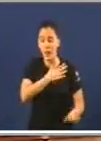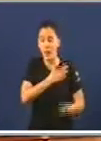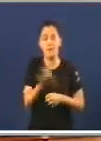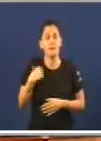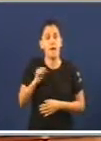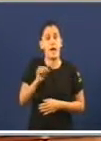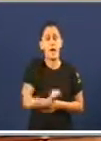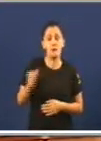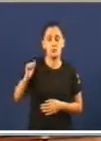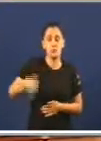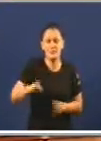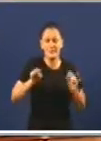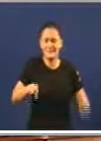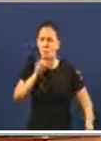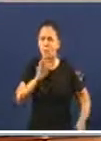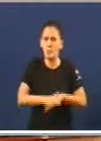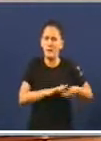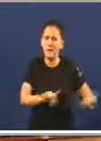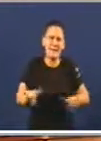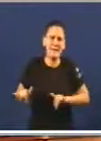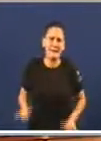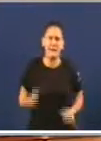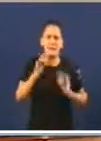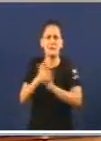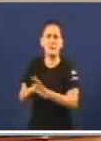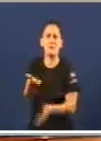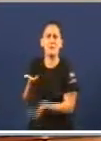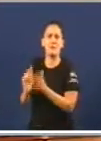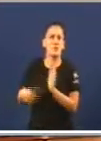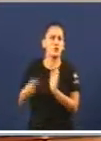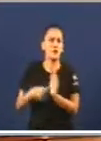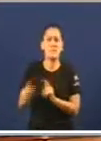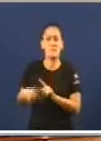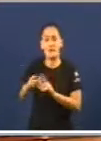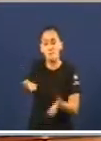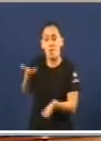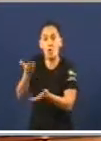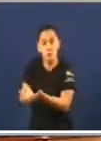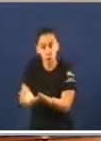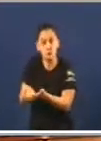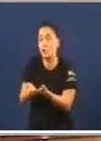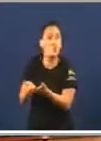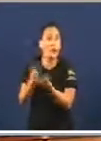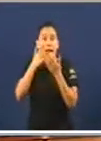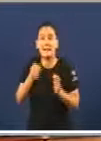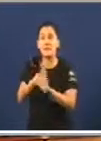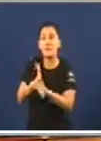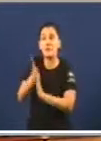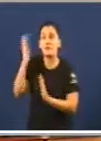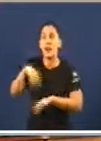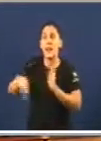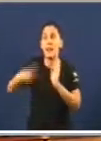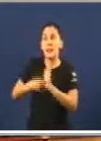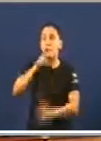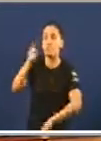anos, xeguen sen cumprirse. No caso das proposicións non de lei e mocións, non existe a obrigatoriedade legal do seu